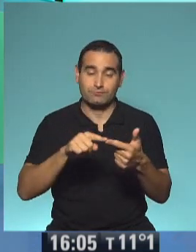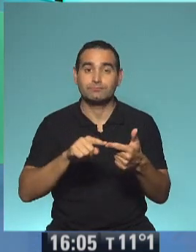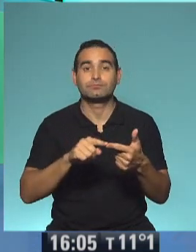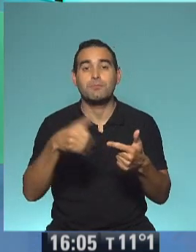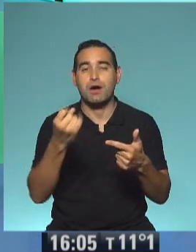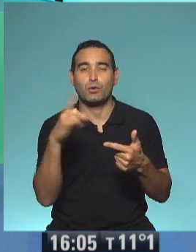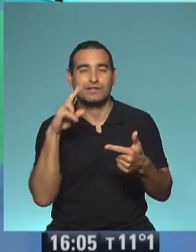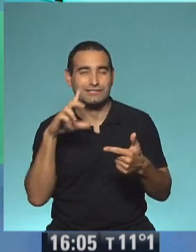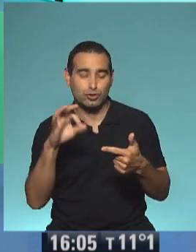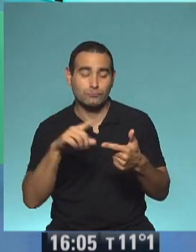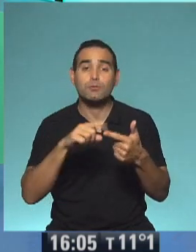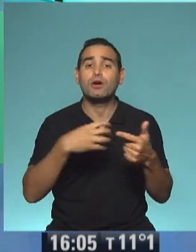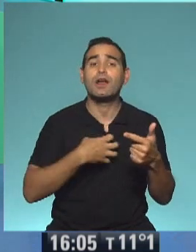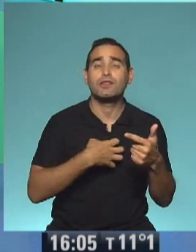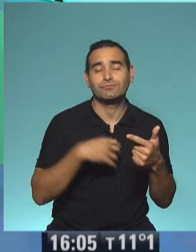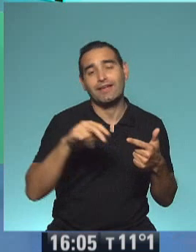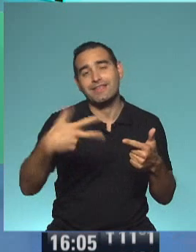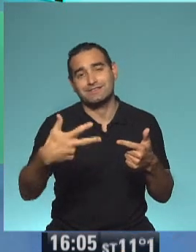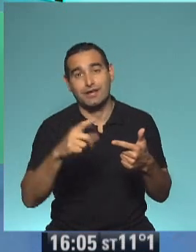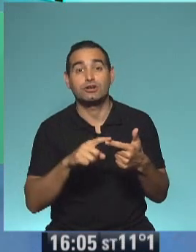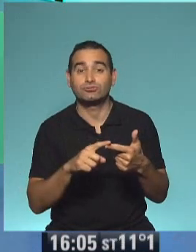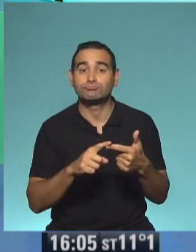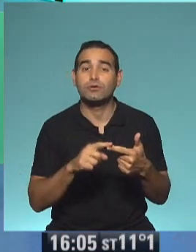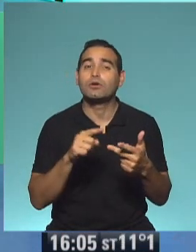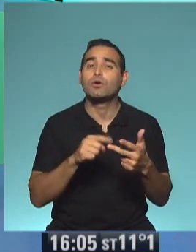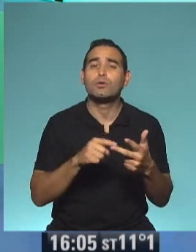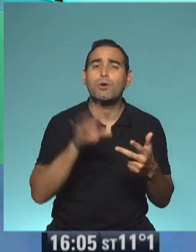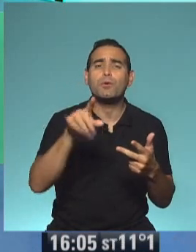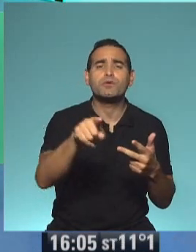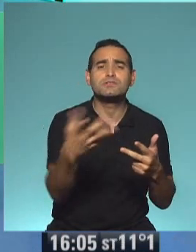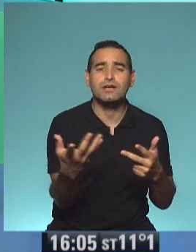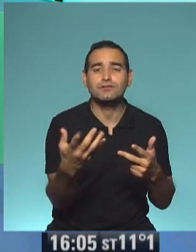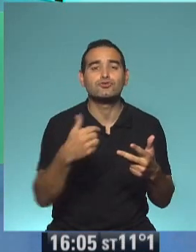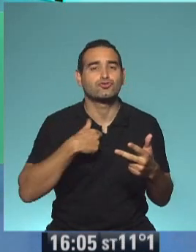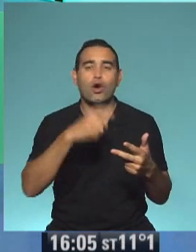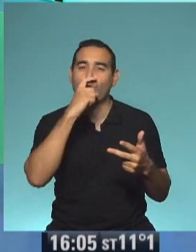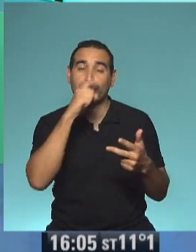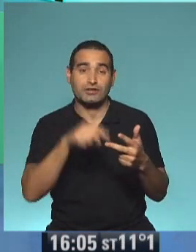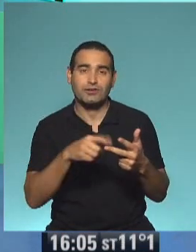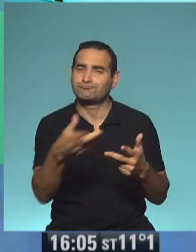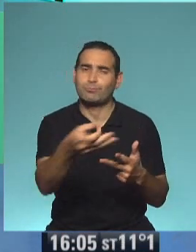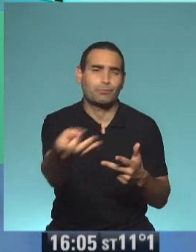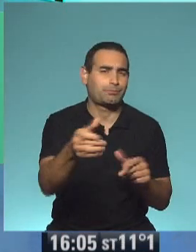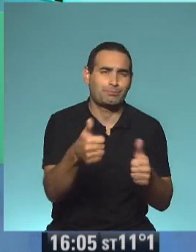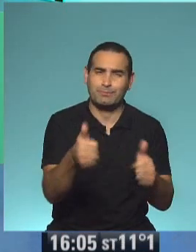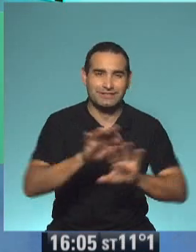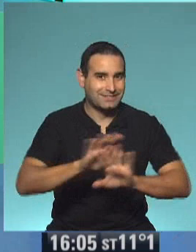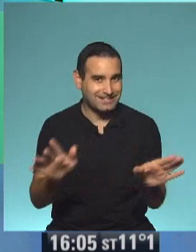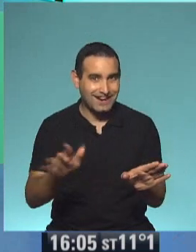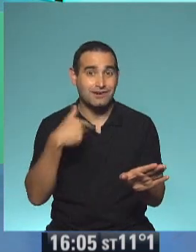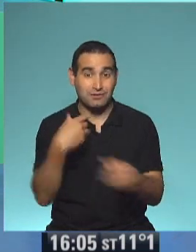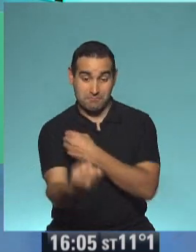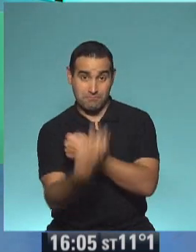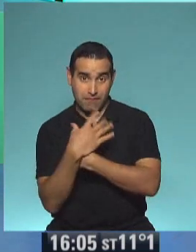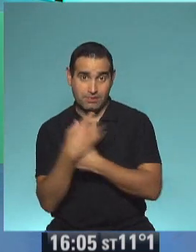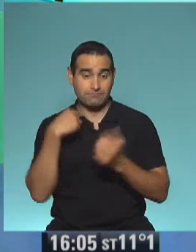Mauricio. ¿A qué grado vas? A tercer grado. Sí, ¿y de qué provincia me mandas? Soy de Corrientes. Perfecto, listo, sí. Nosotros lo